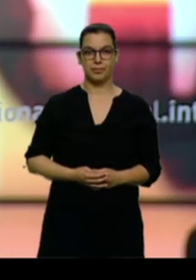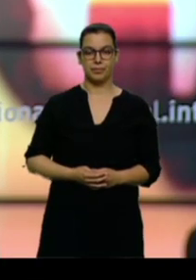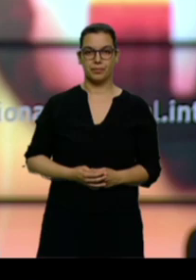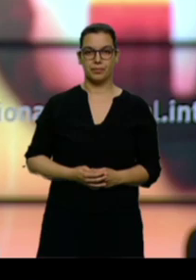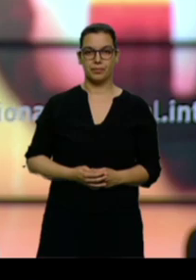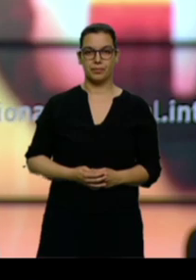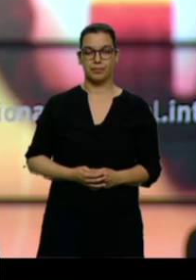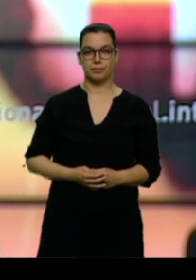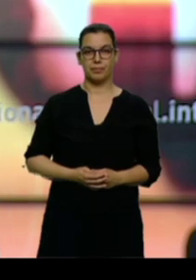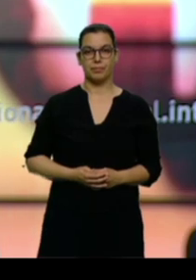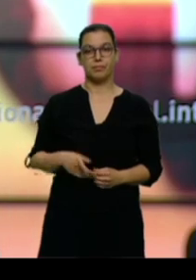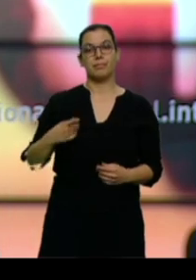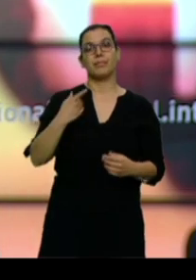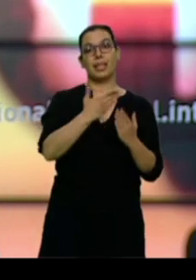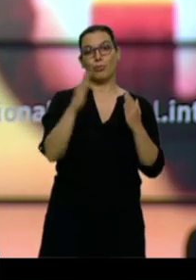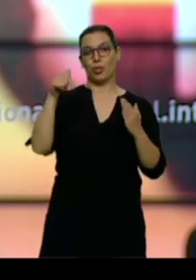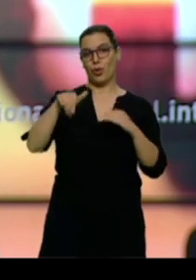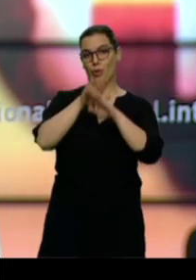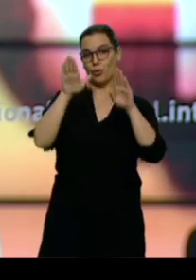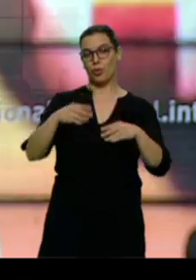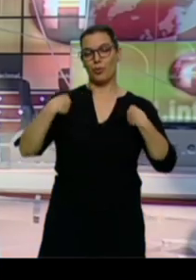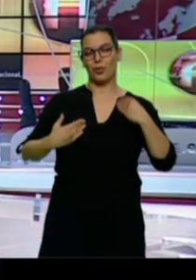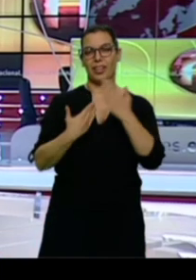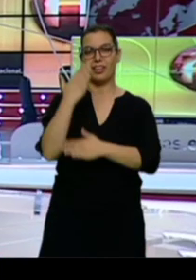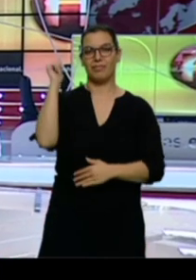Con esta exposición nos vamos. Pasen un buen día. Adiós.